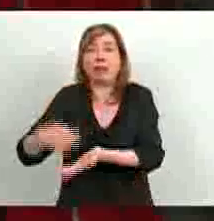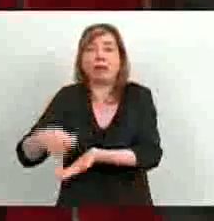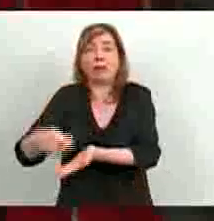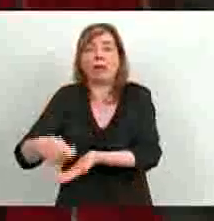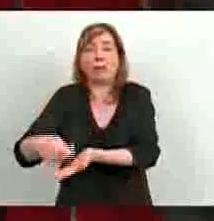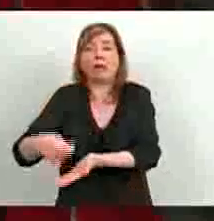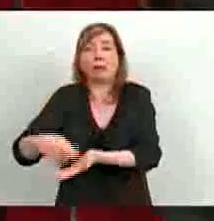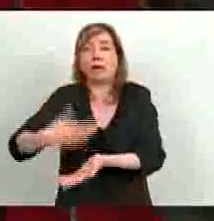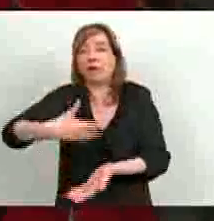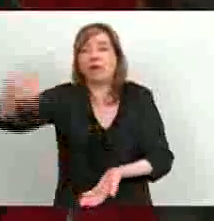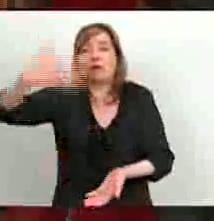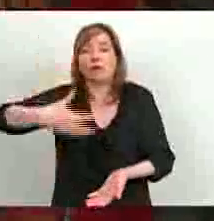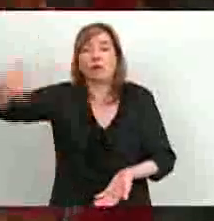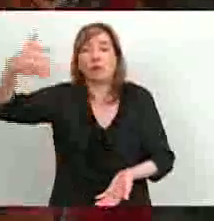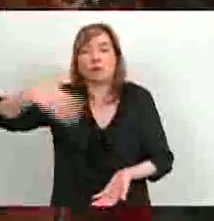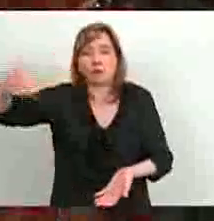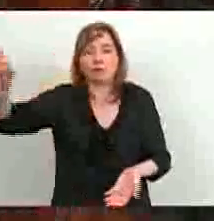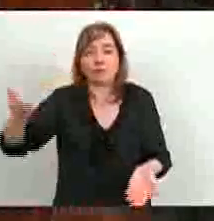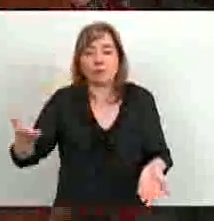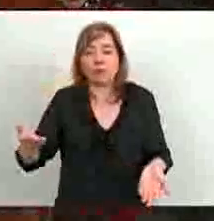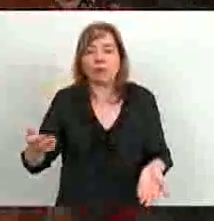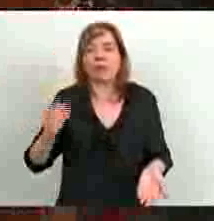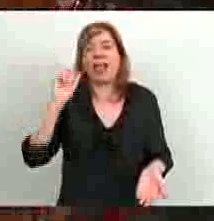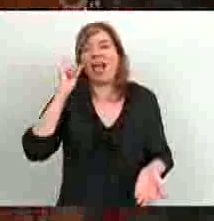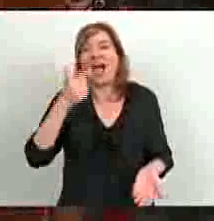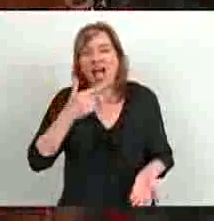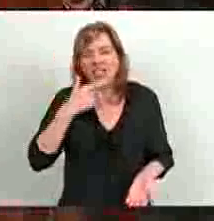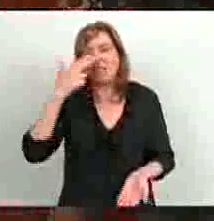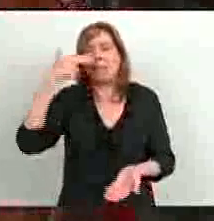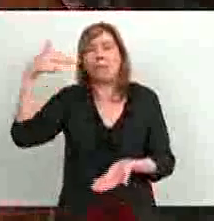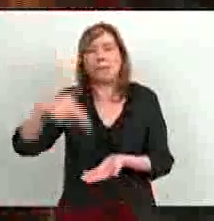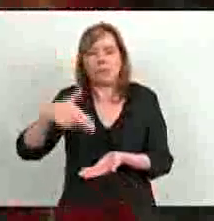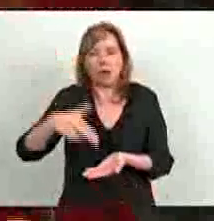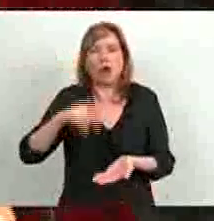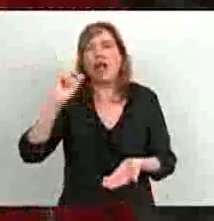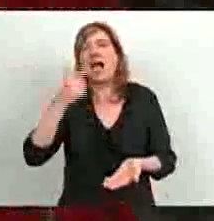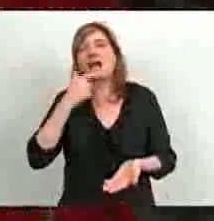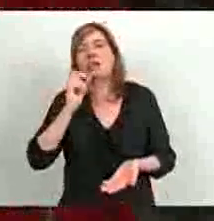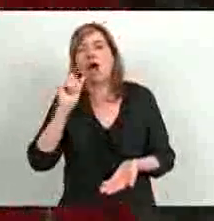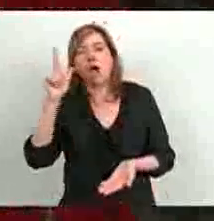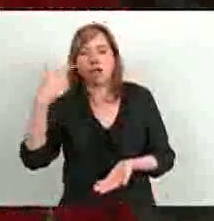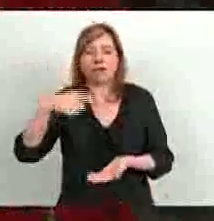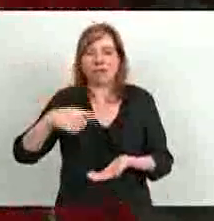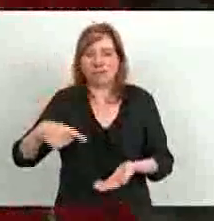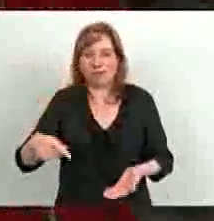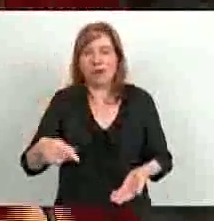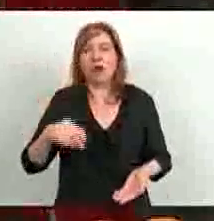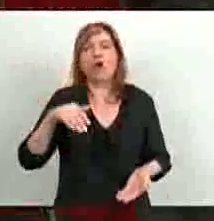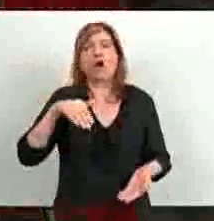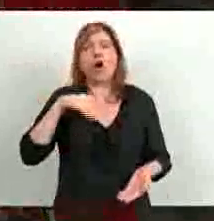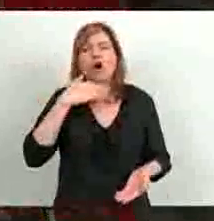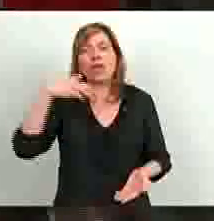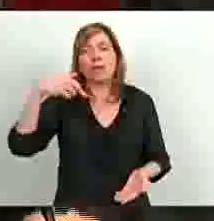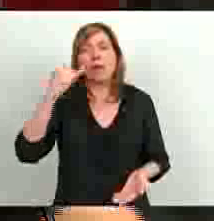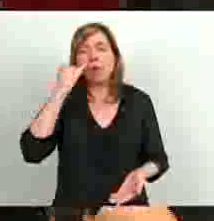179% todo el rubro combustibles, gas, petróleo, gasoil, lo que se está haciendo con el JP1. Me